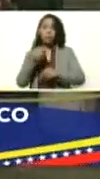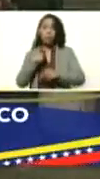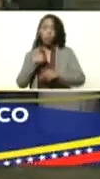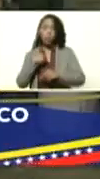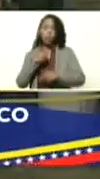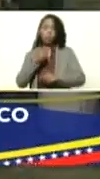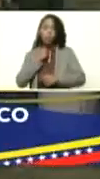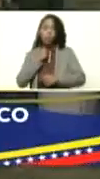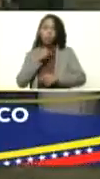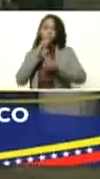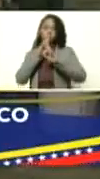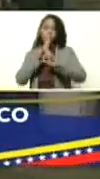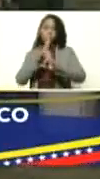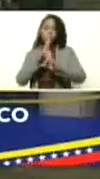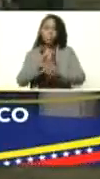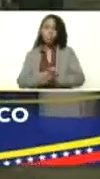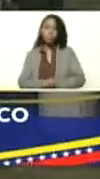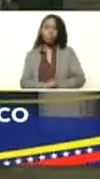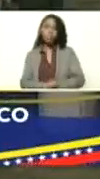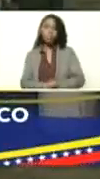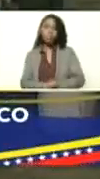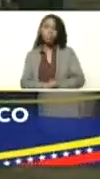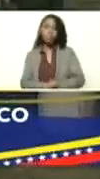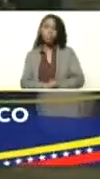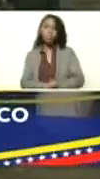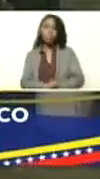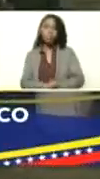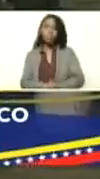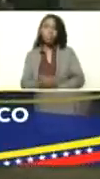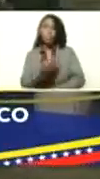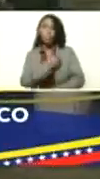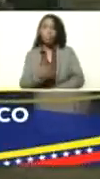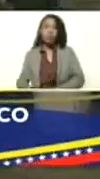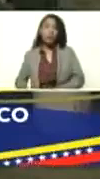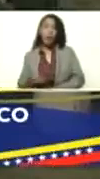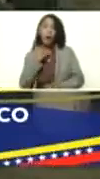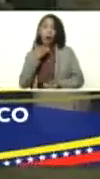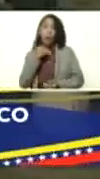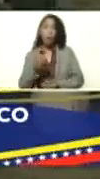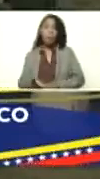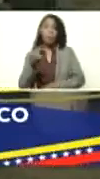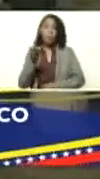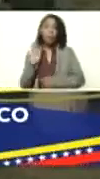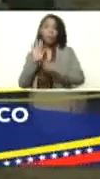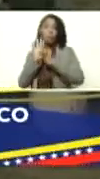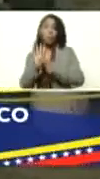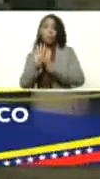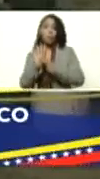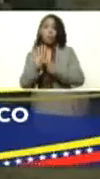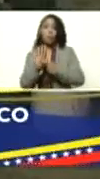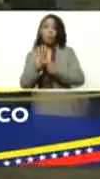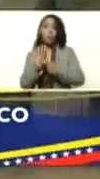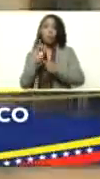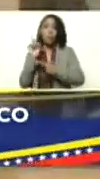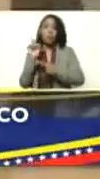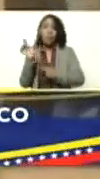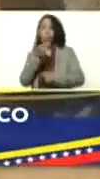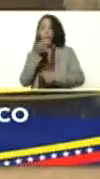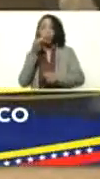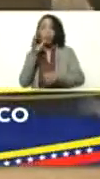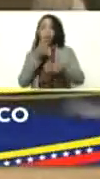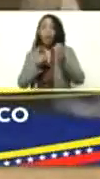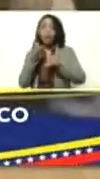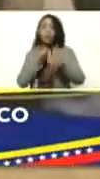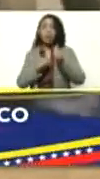con mucho gusto se la respondo. Presidente, algo importante a destacar es la calidad de la